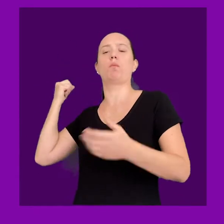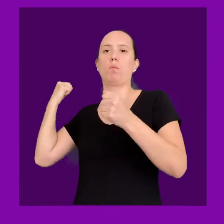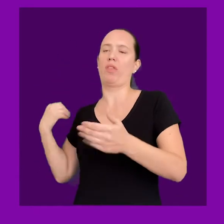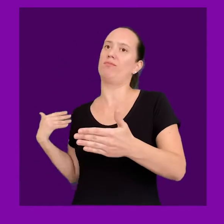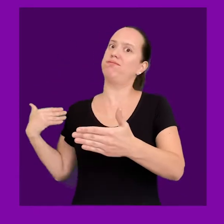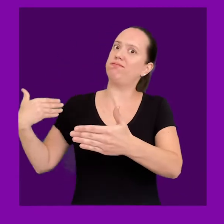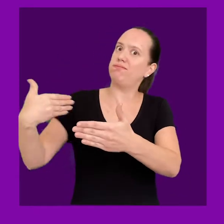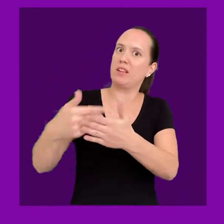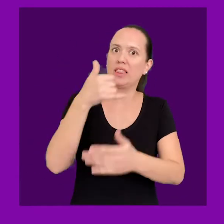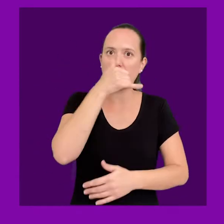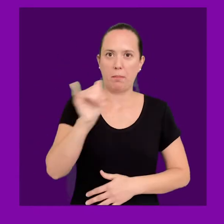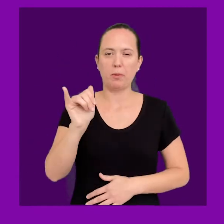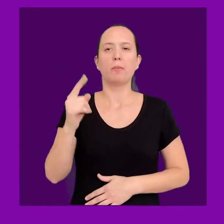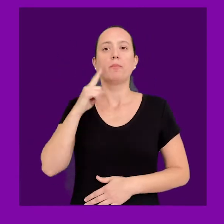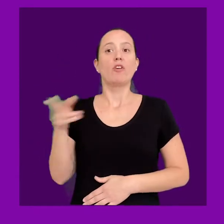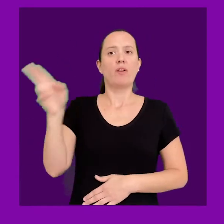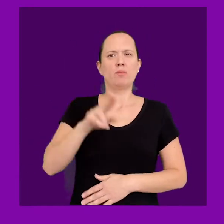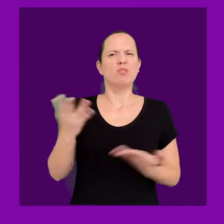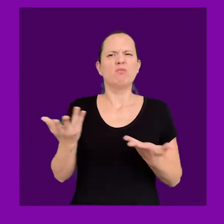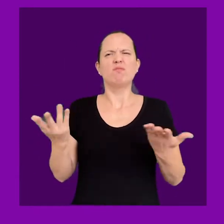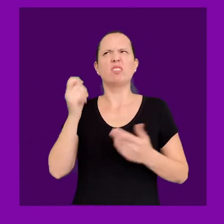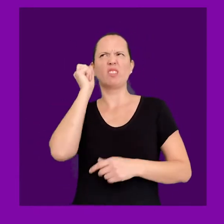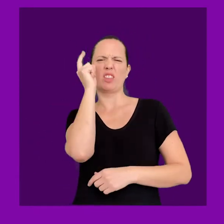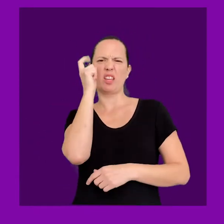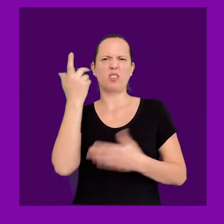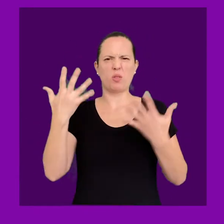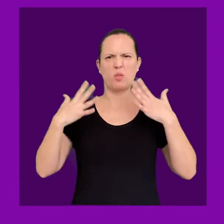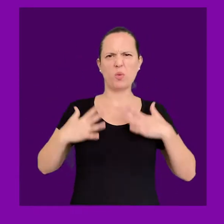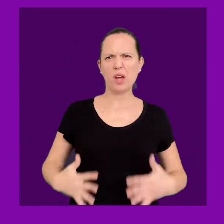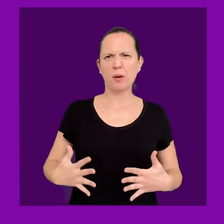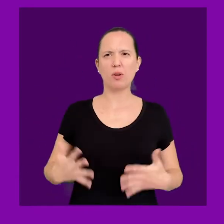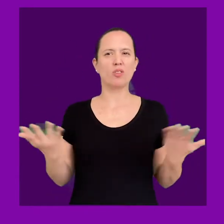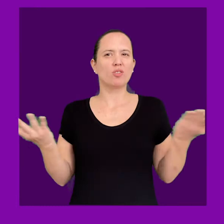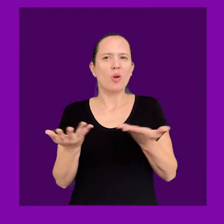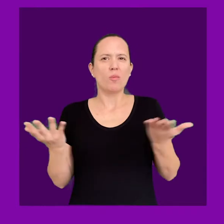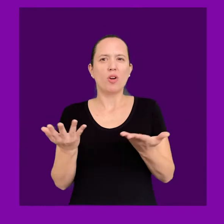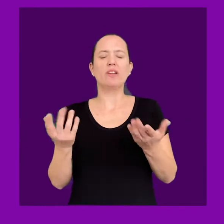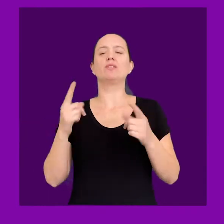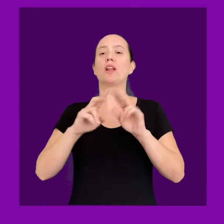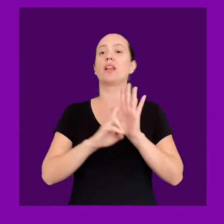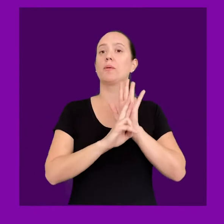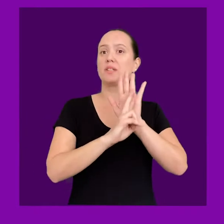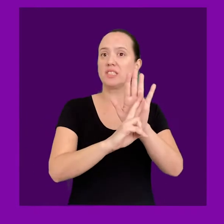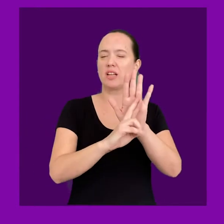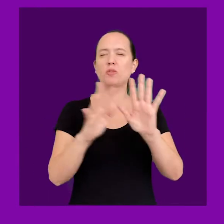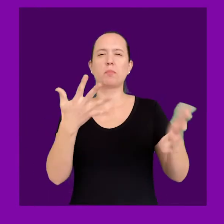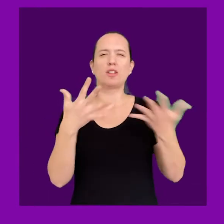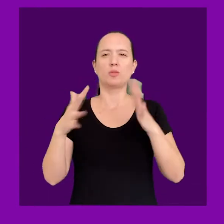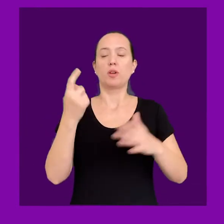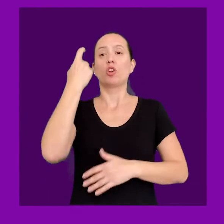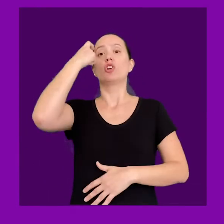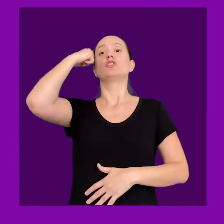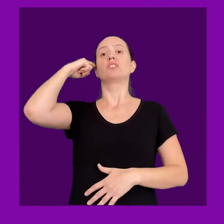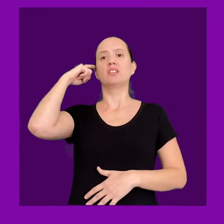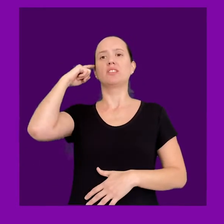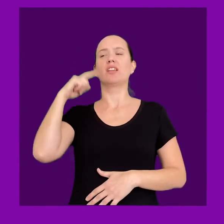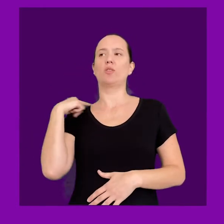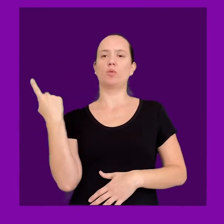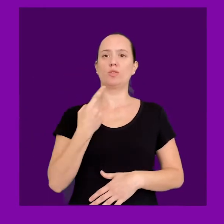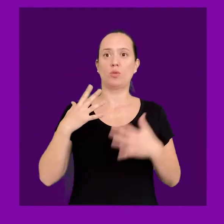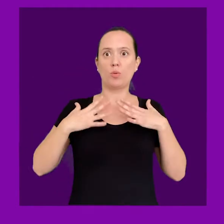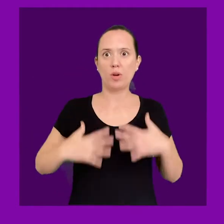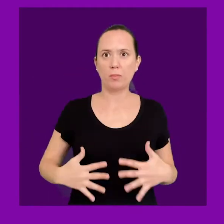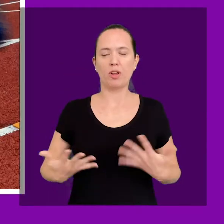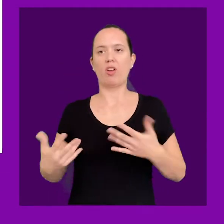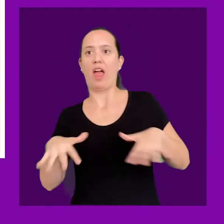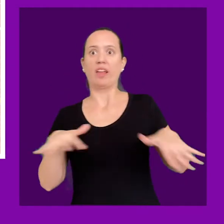pasado mucho tiempo. Volvamos al esquema corporal para entender de qué se trata. Es una representación más o menos consciente